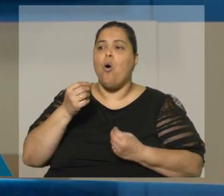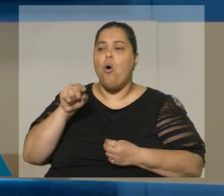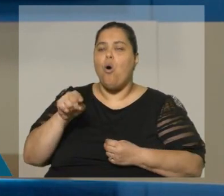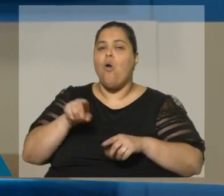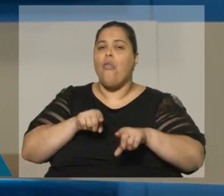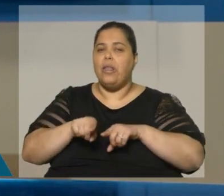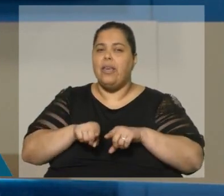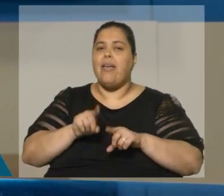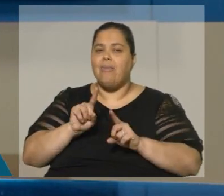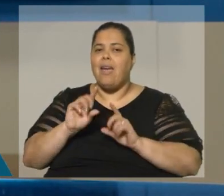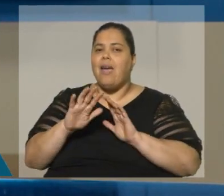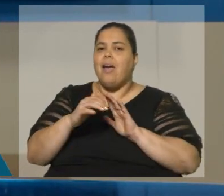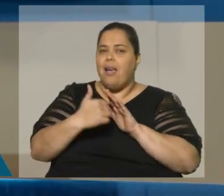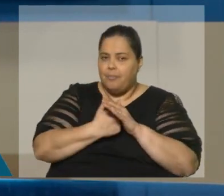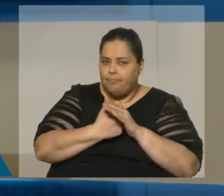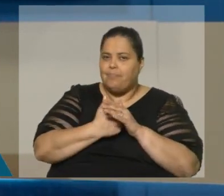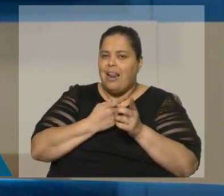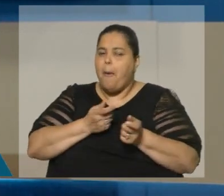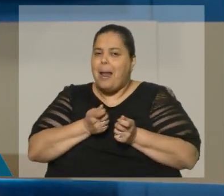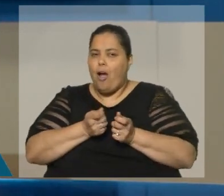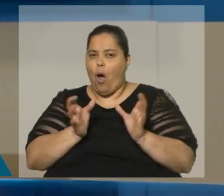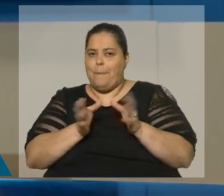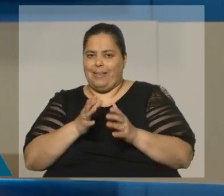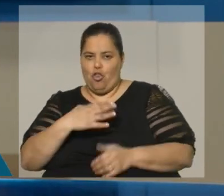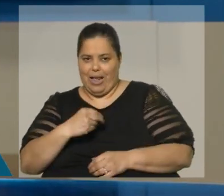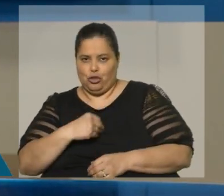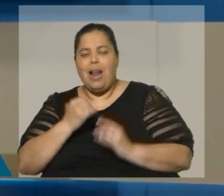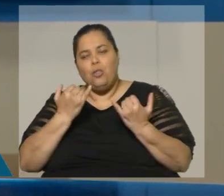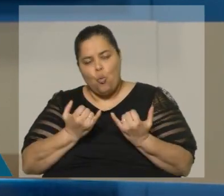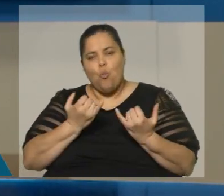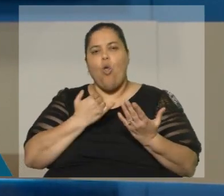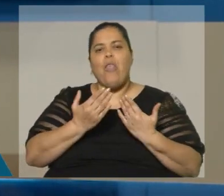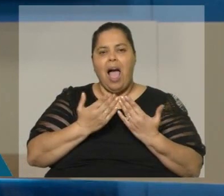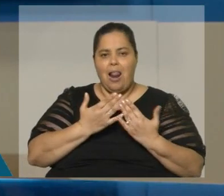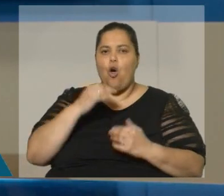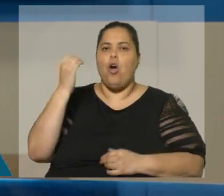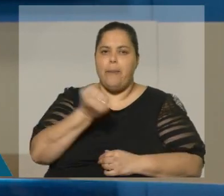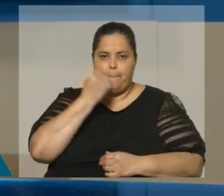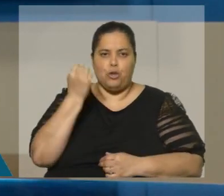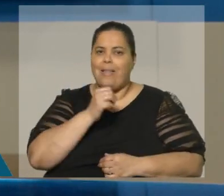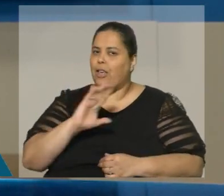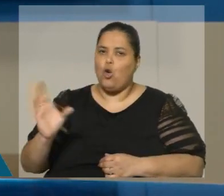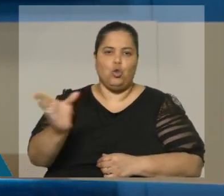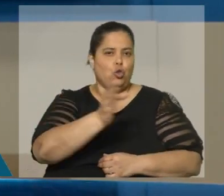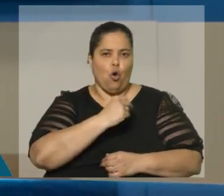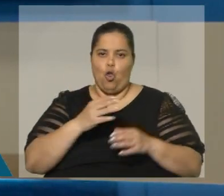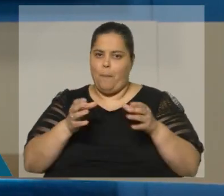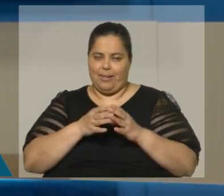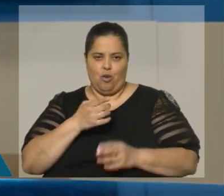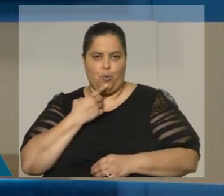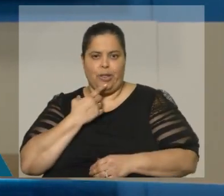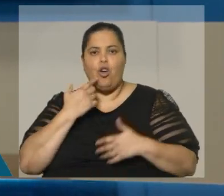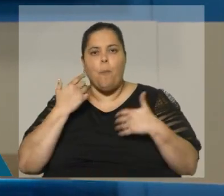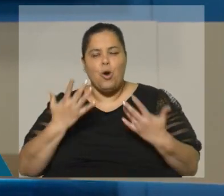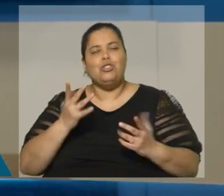que desde la clandestinidad manejó al Partido Nacional y tuvo un diálogo muy relevante con todos los partidos. Así que me parecía,